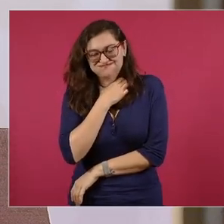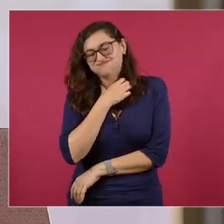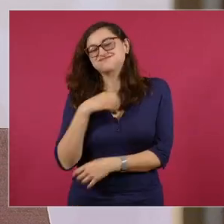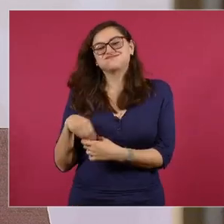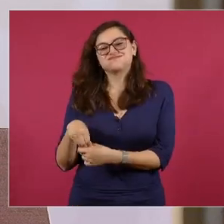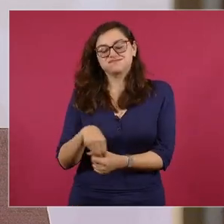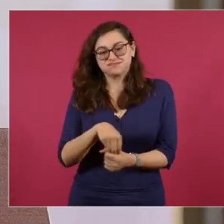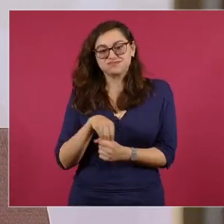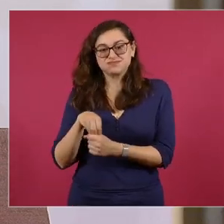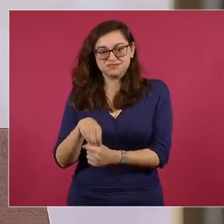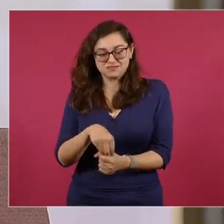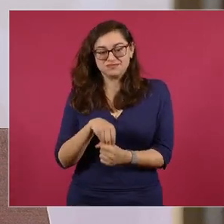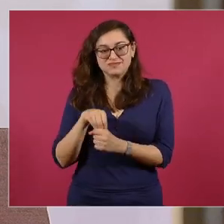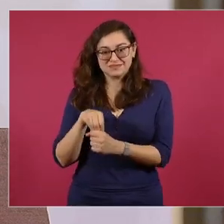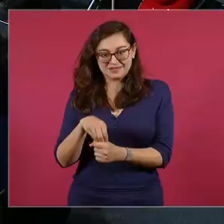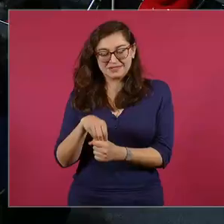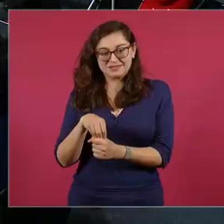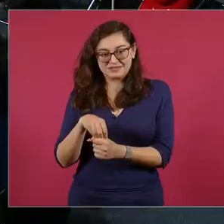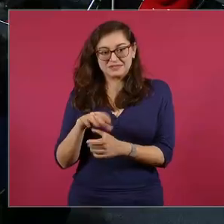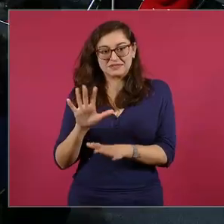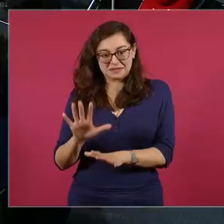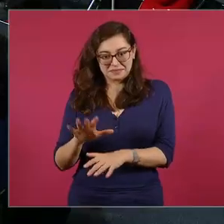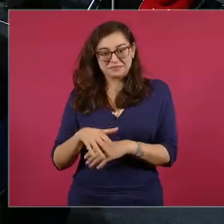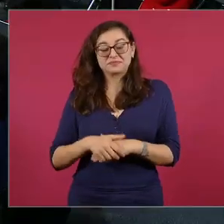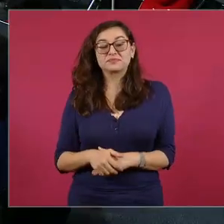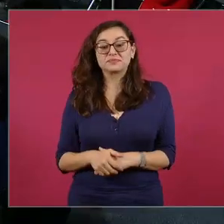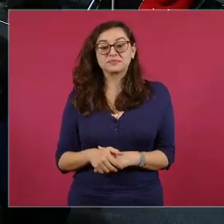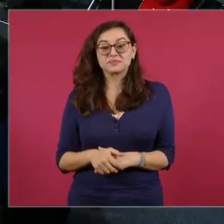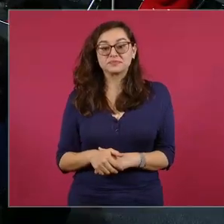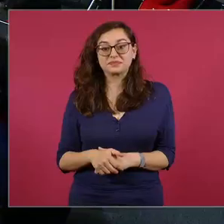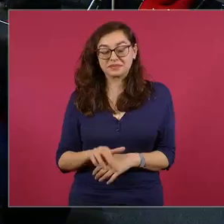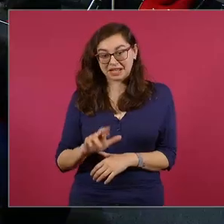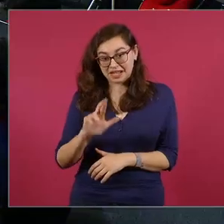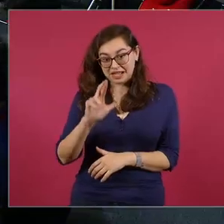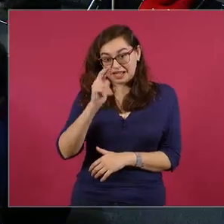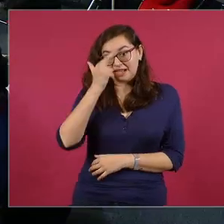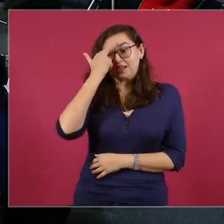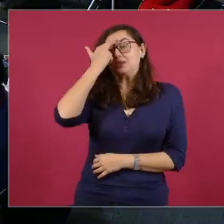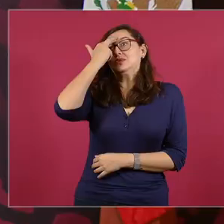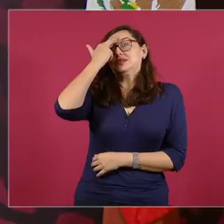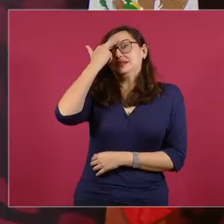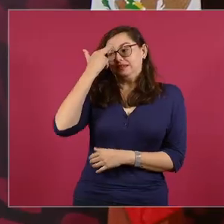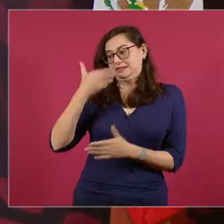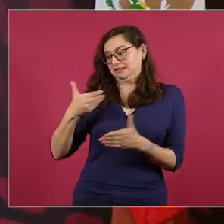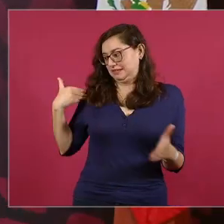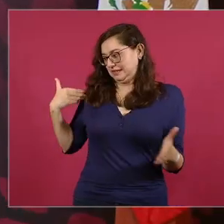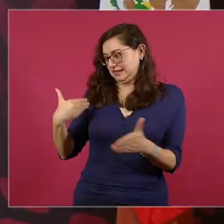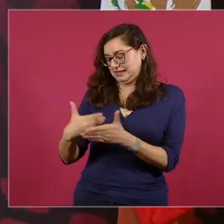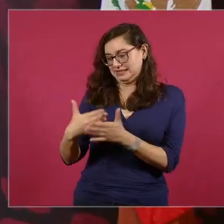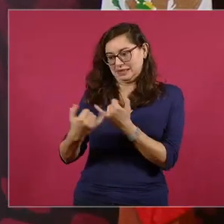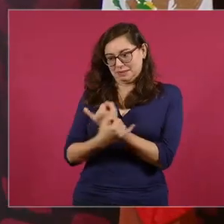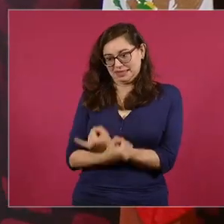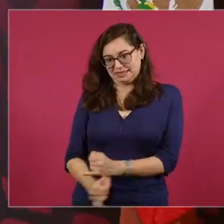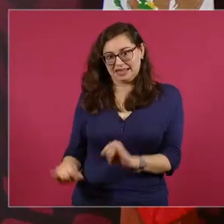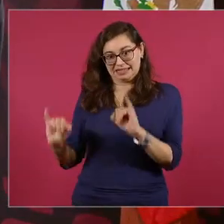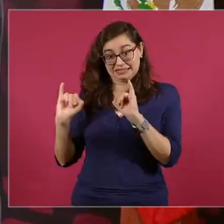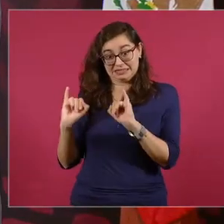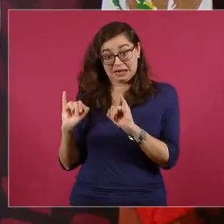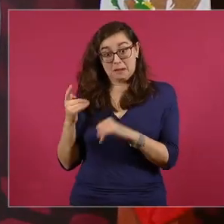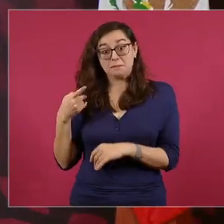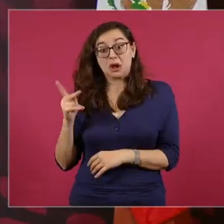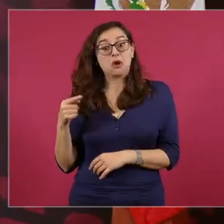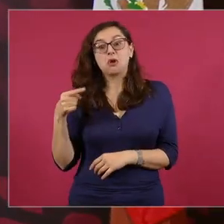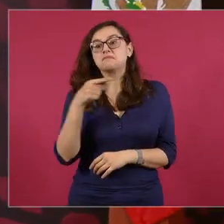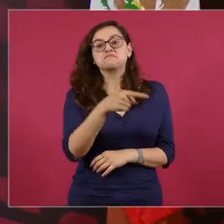conmemorando nuestra independencia y nuestra república independiente pero para